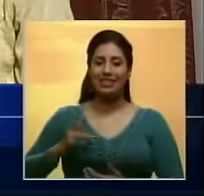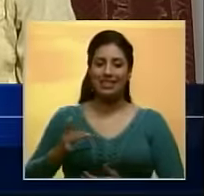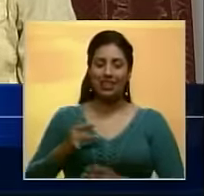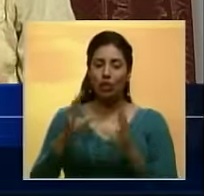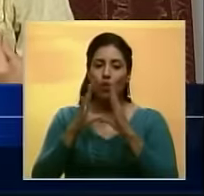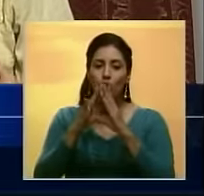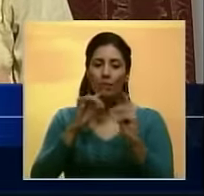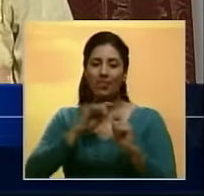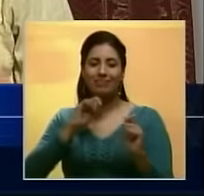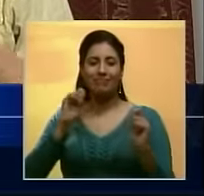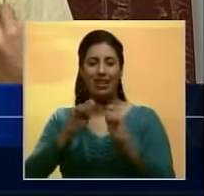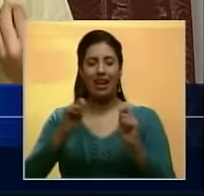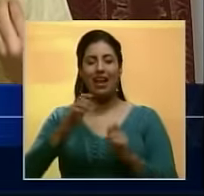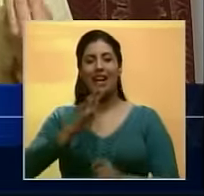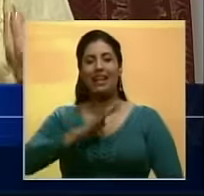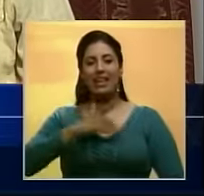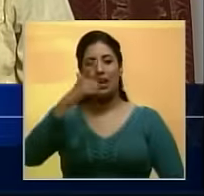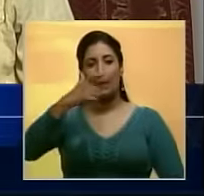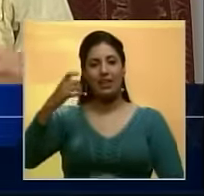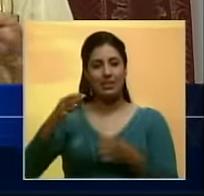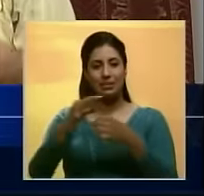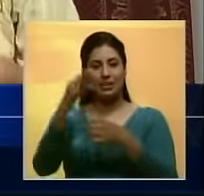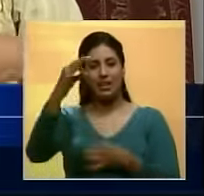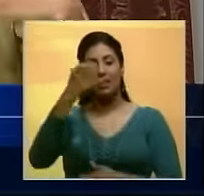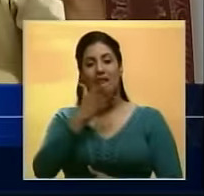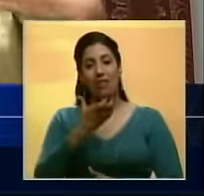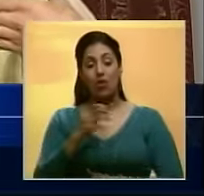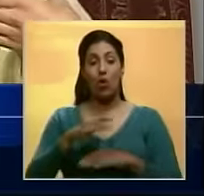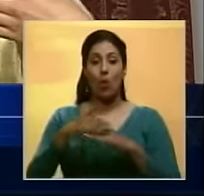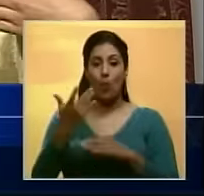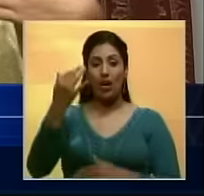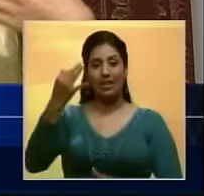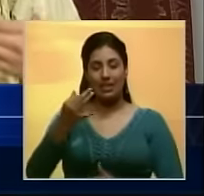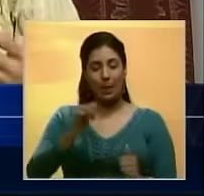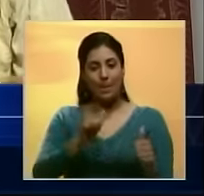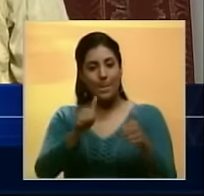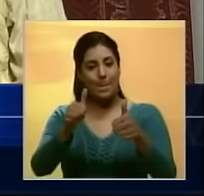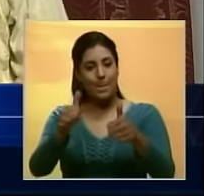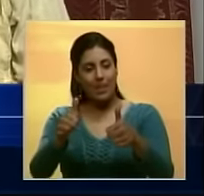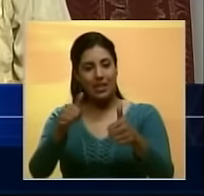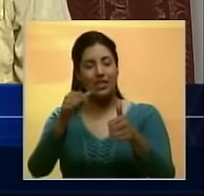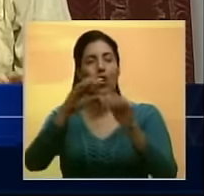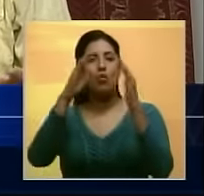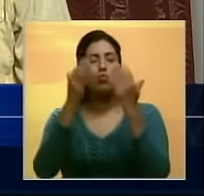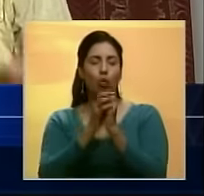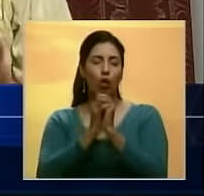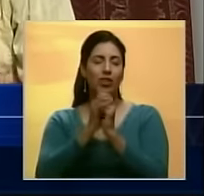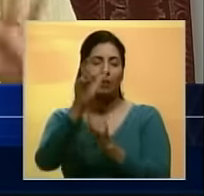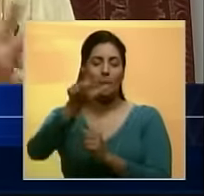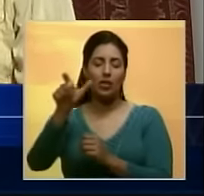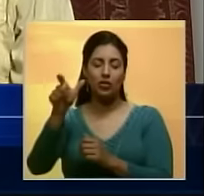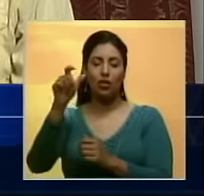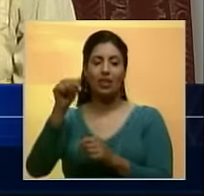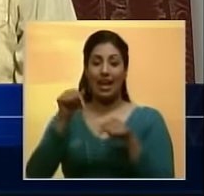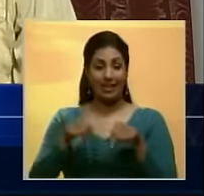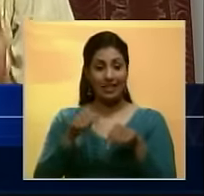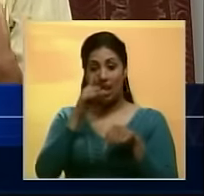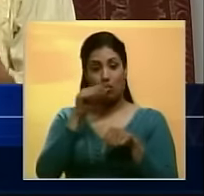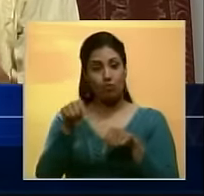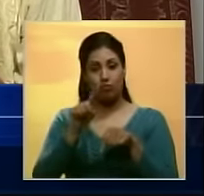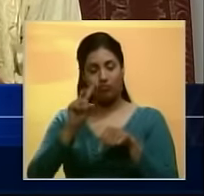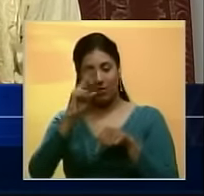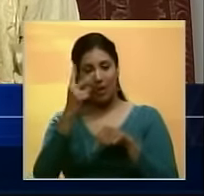totalmente distinto a los deseos del Espíritu de la Navidad ya que siempre se comienza pidiendo por el mundo, por las personas. No, este año